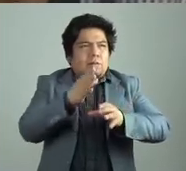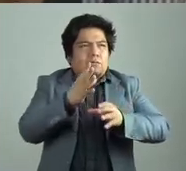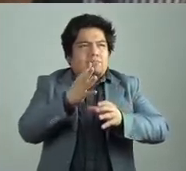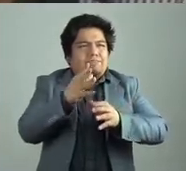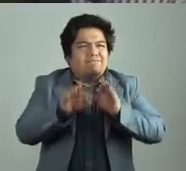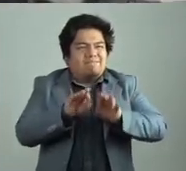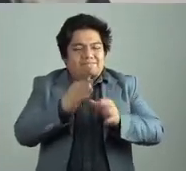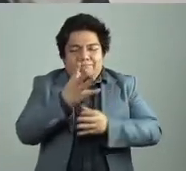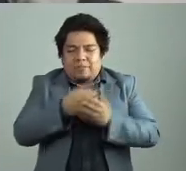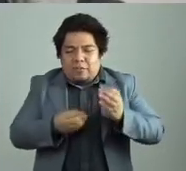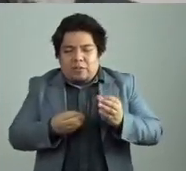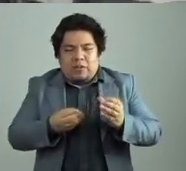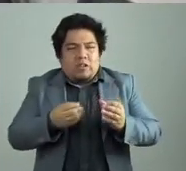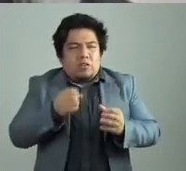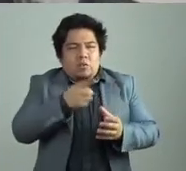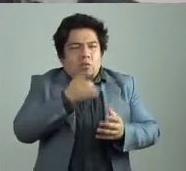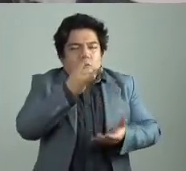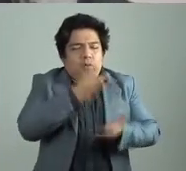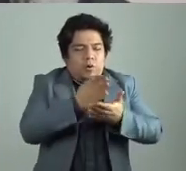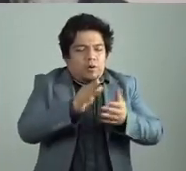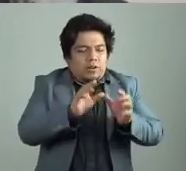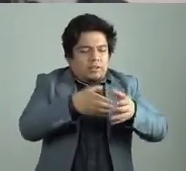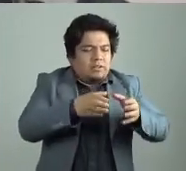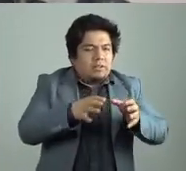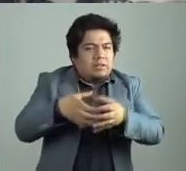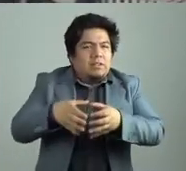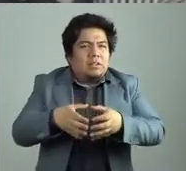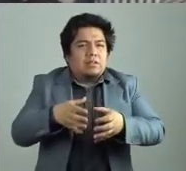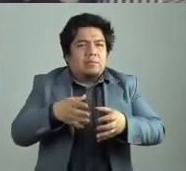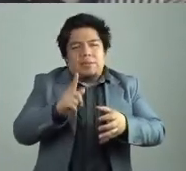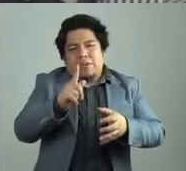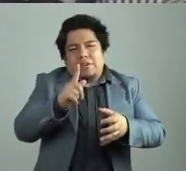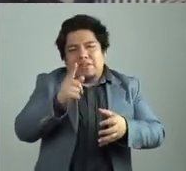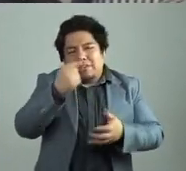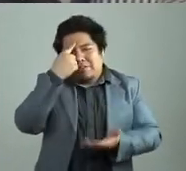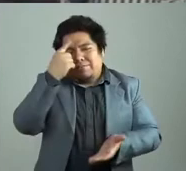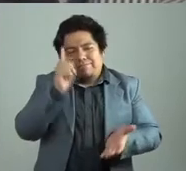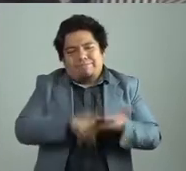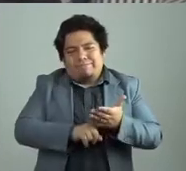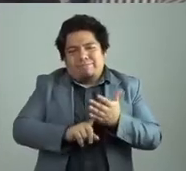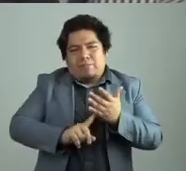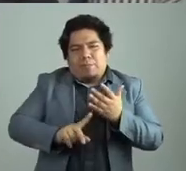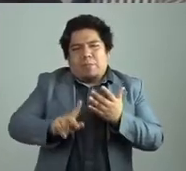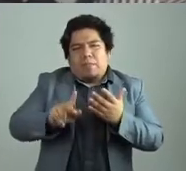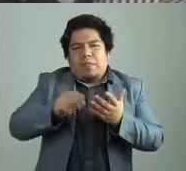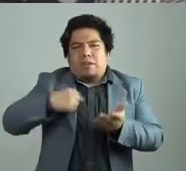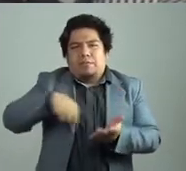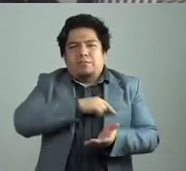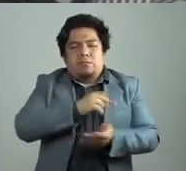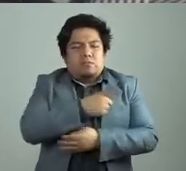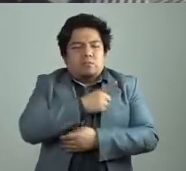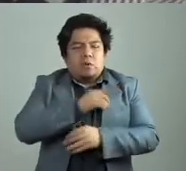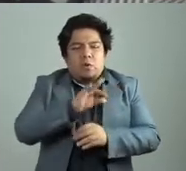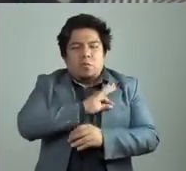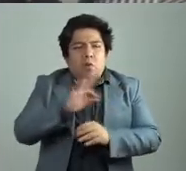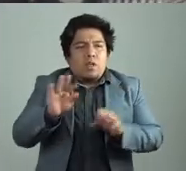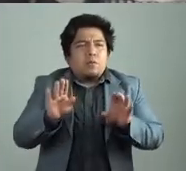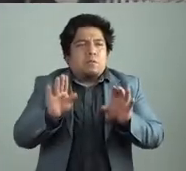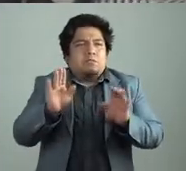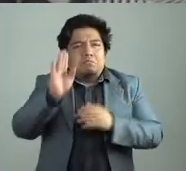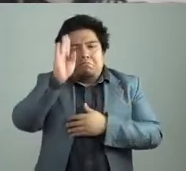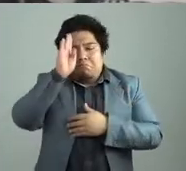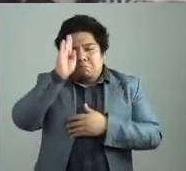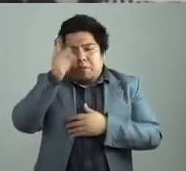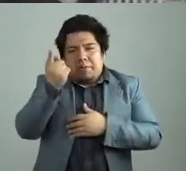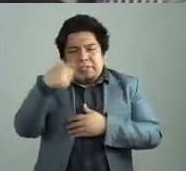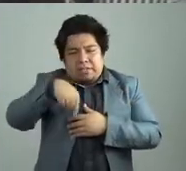Digo, triste forma de obtenerlo, pero yo creo que estamos, ya podemos pensar en una literatura hecha desde